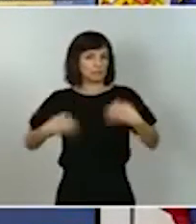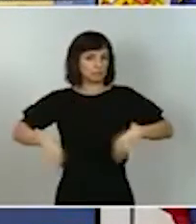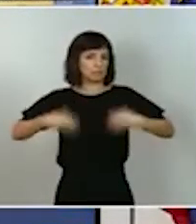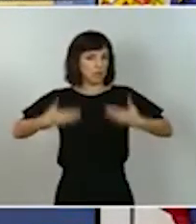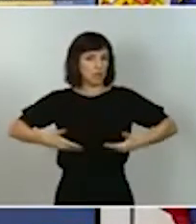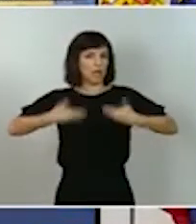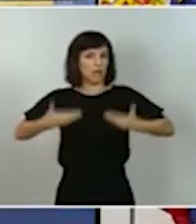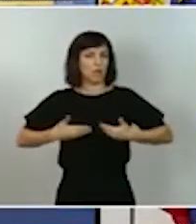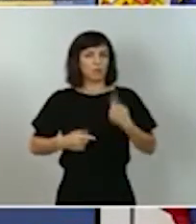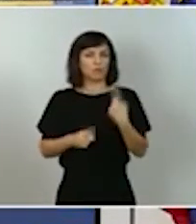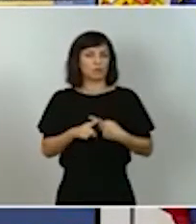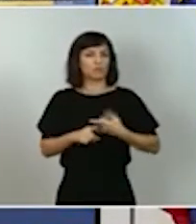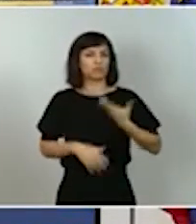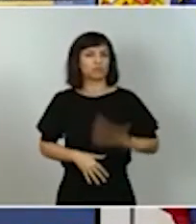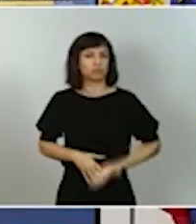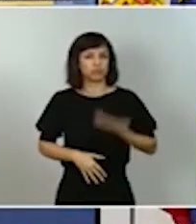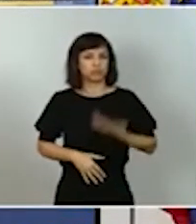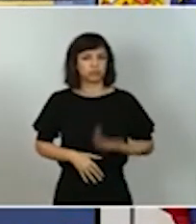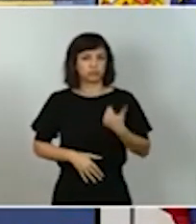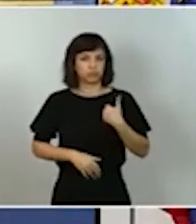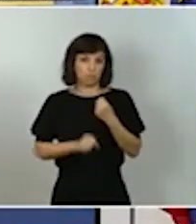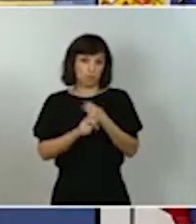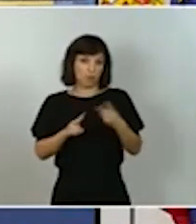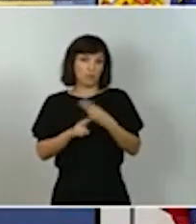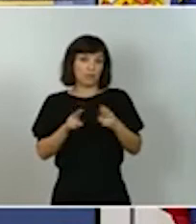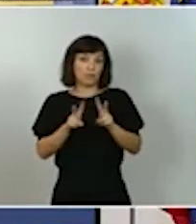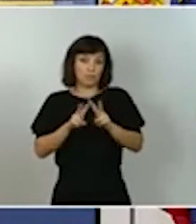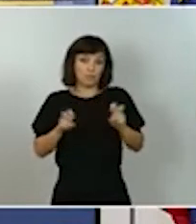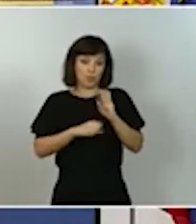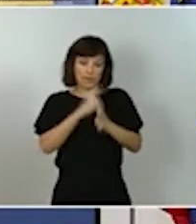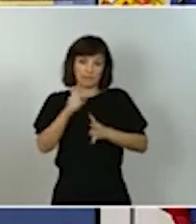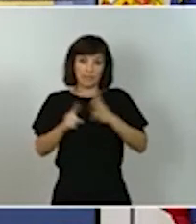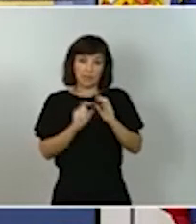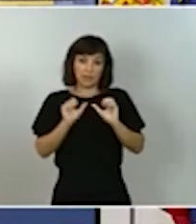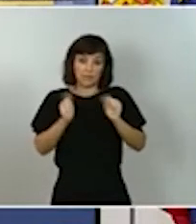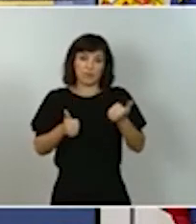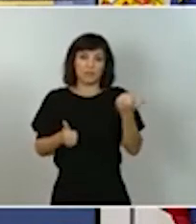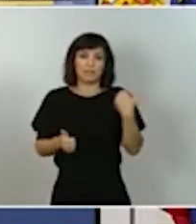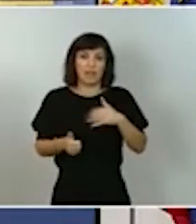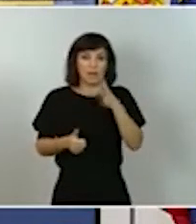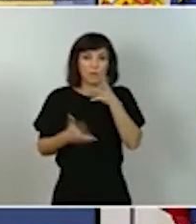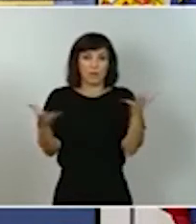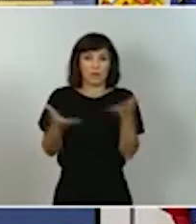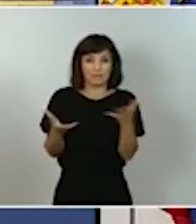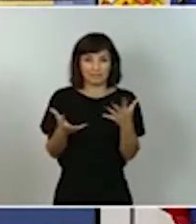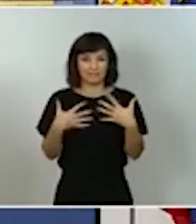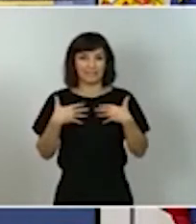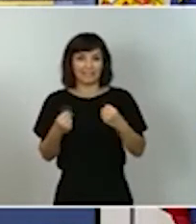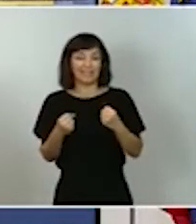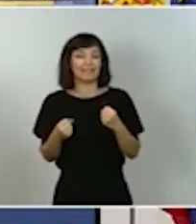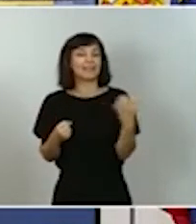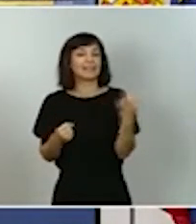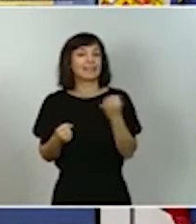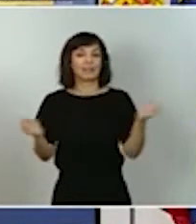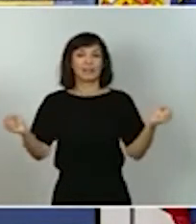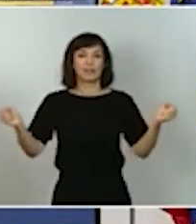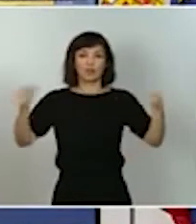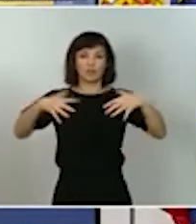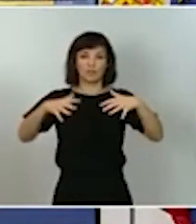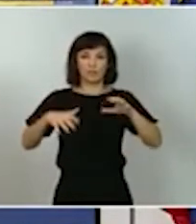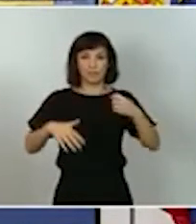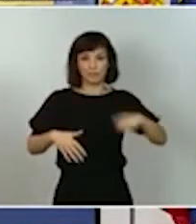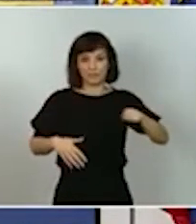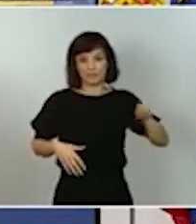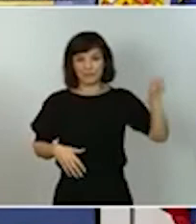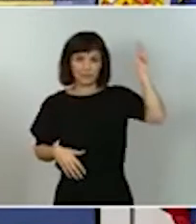político que hemos activado desde el principio de esta legislatura como consecuencia de la emergencia sanitaria que es la conferencia de presidentes con